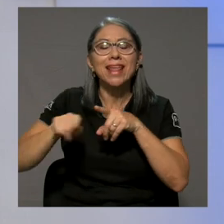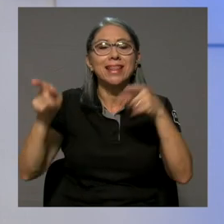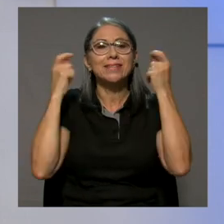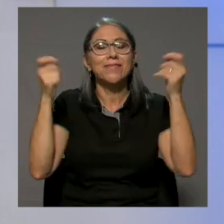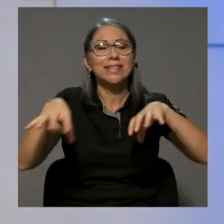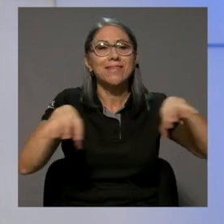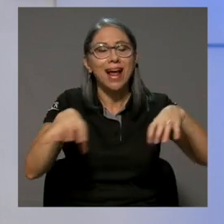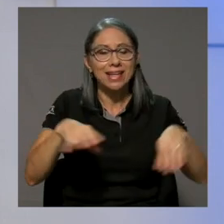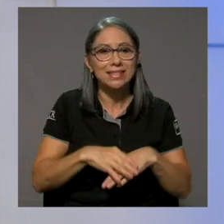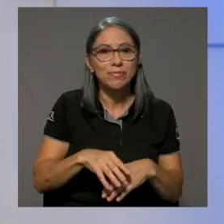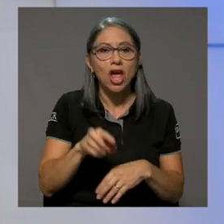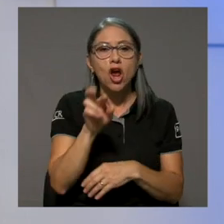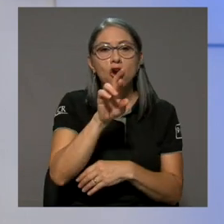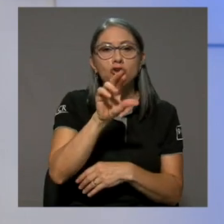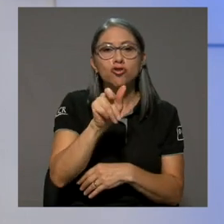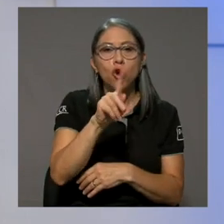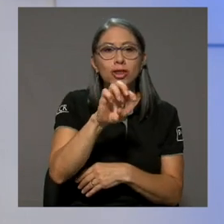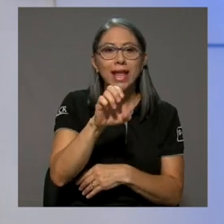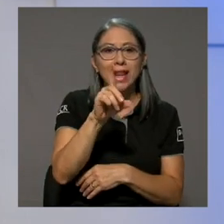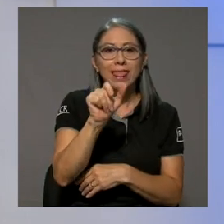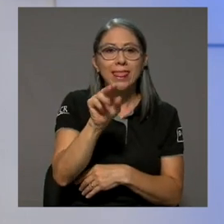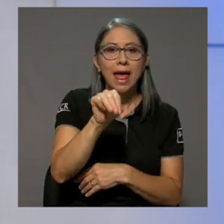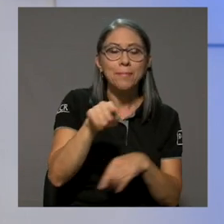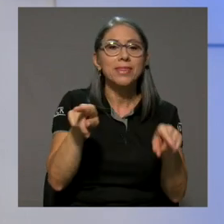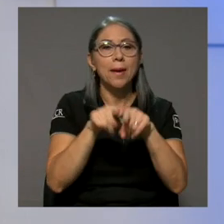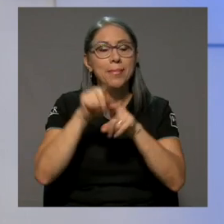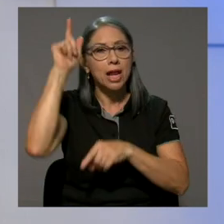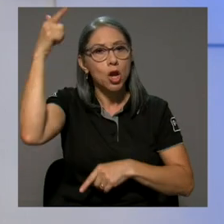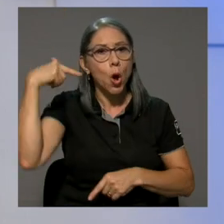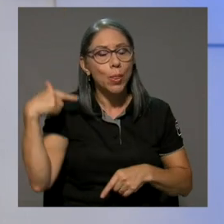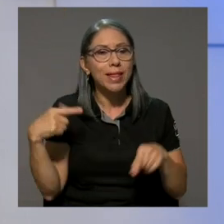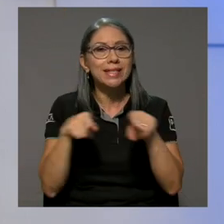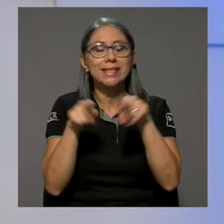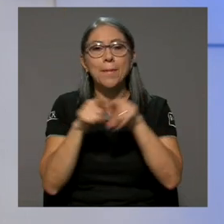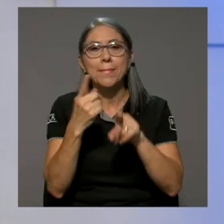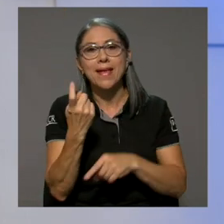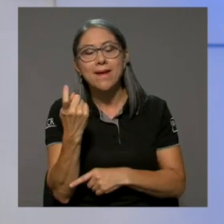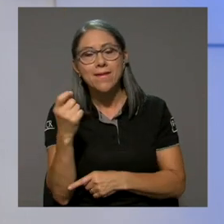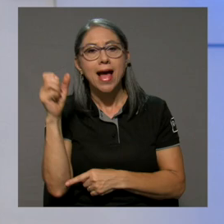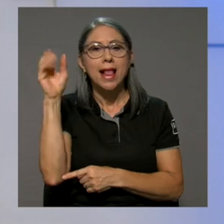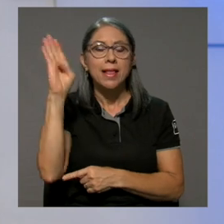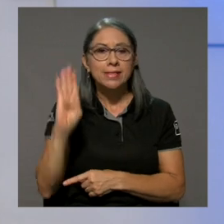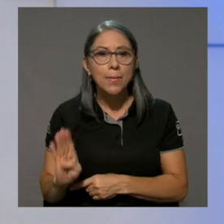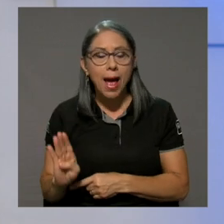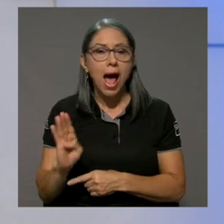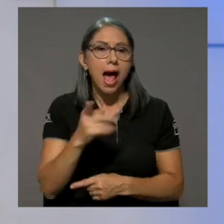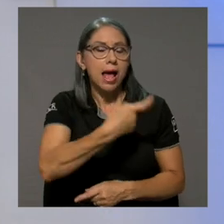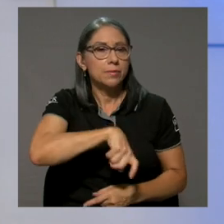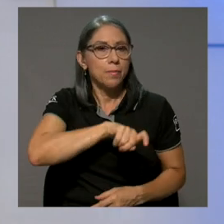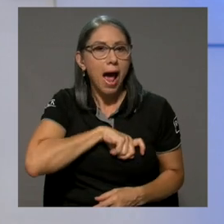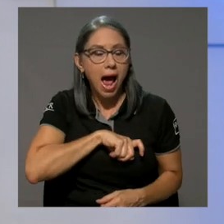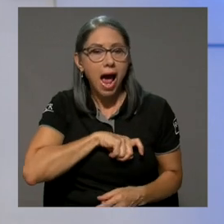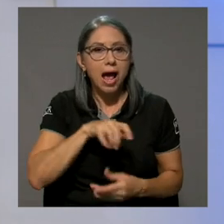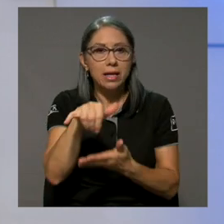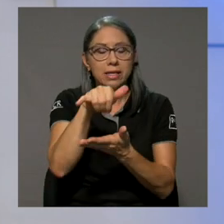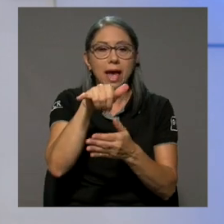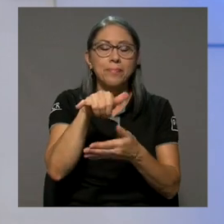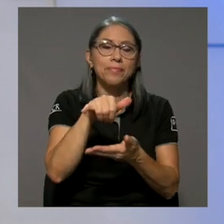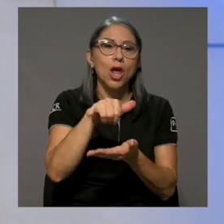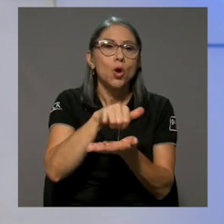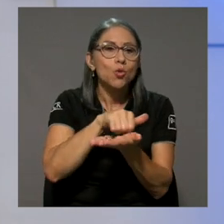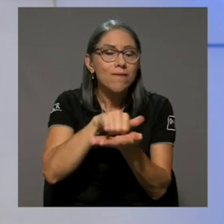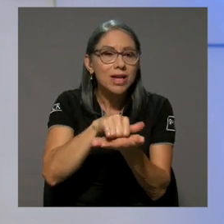Rotterdam, en Londres, siguen por ahí otros festivales en Sao Paulo, en España, en Nueva York.